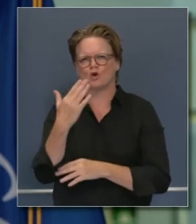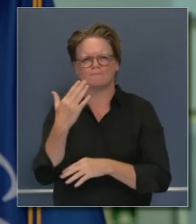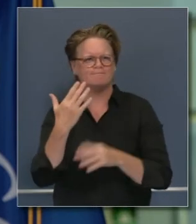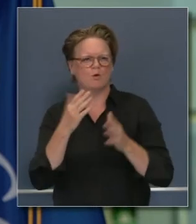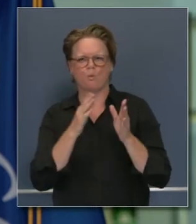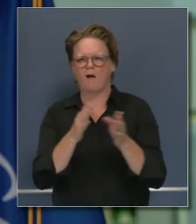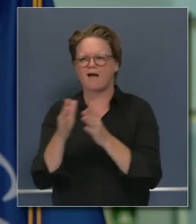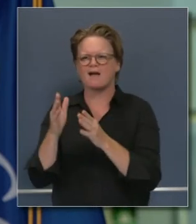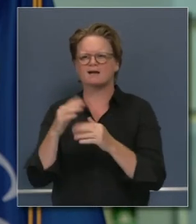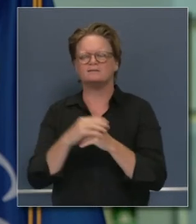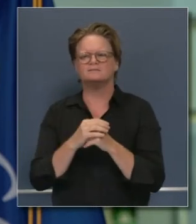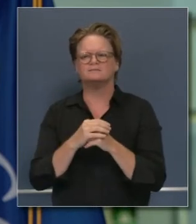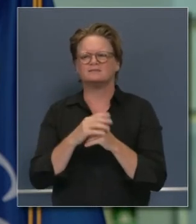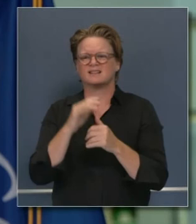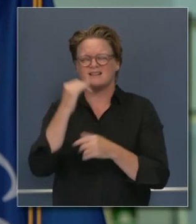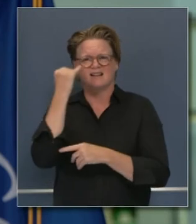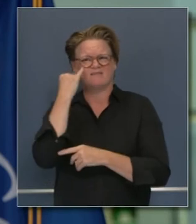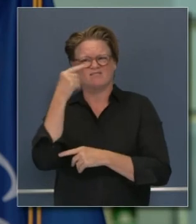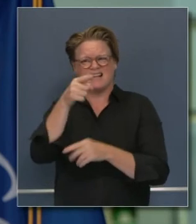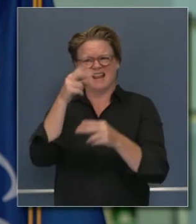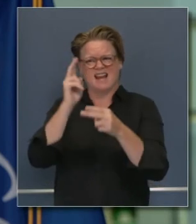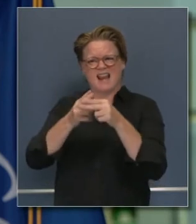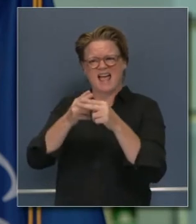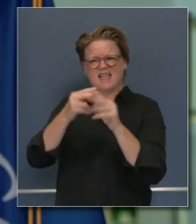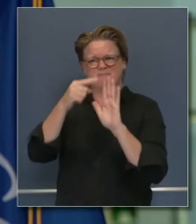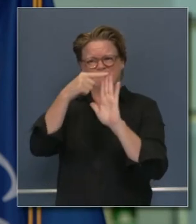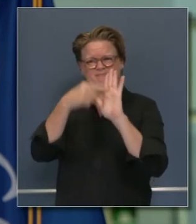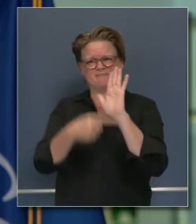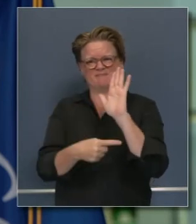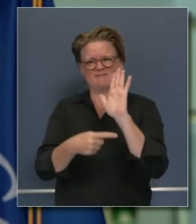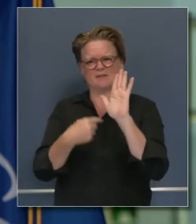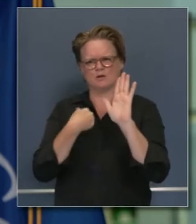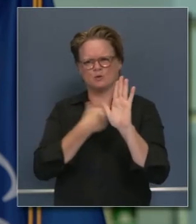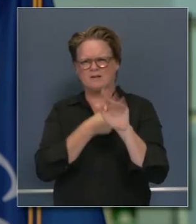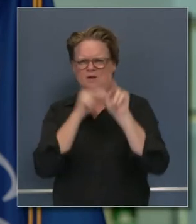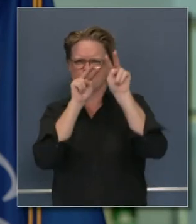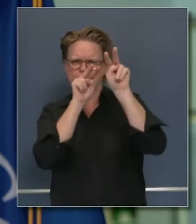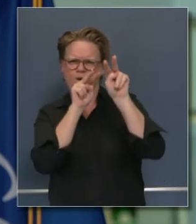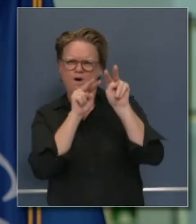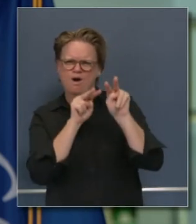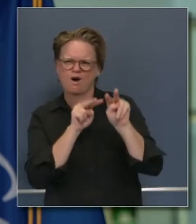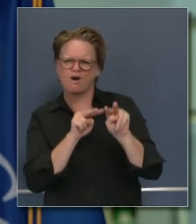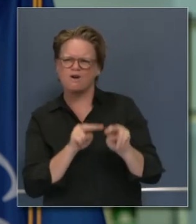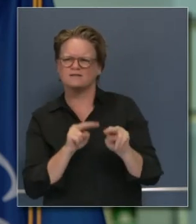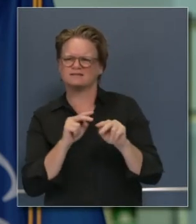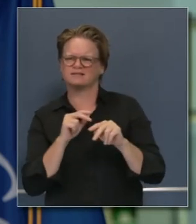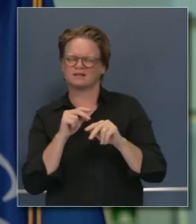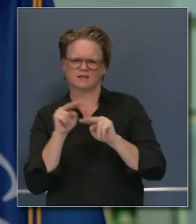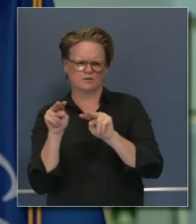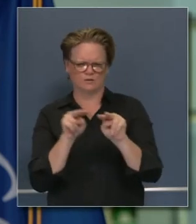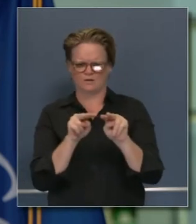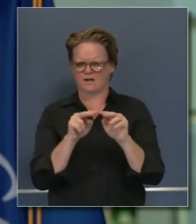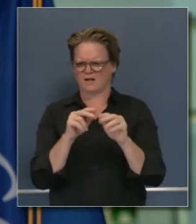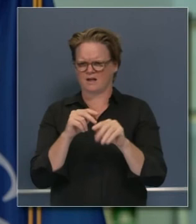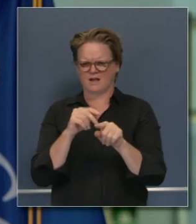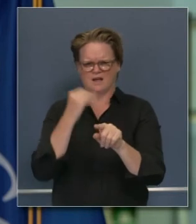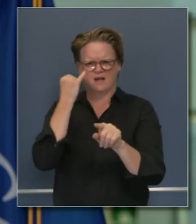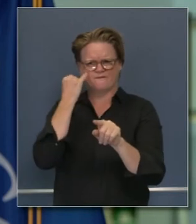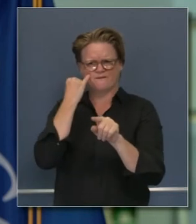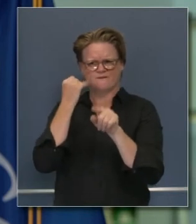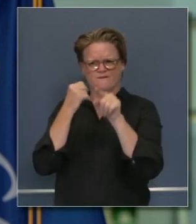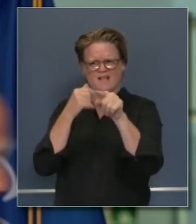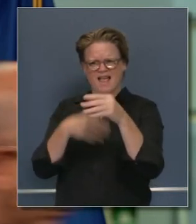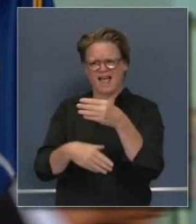que lo estamos haciendo correctamente y estos condados que están en la lista de monitoreo están allí porque hemos repasado sus datos y aquellos que salen están allí